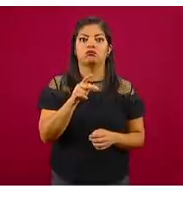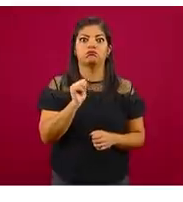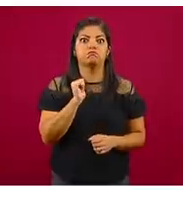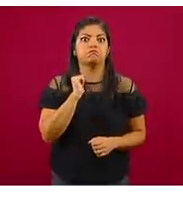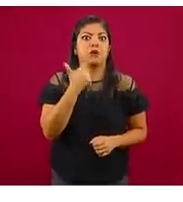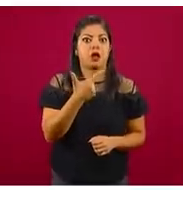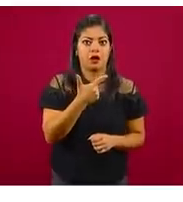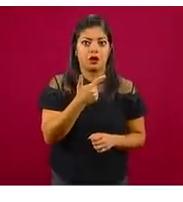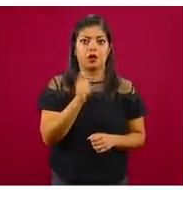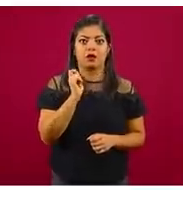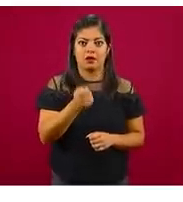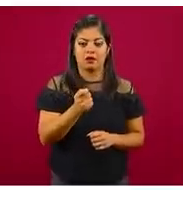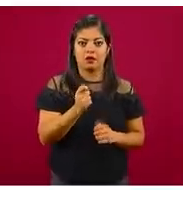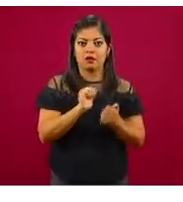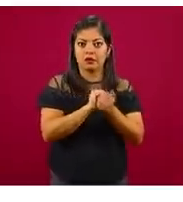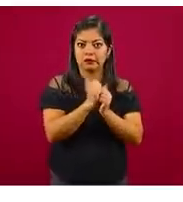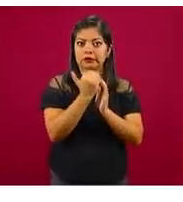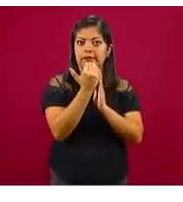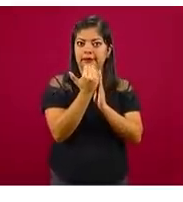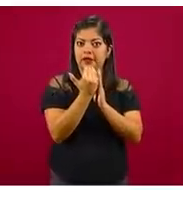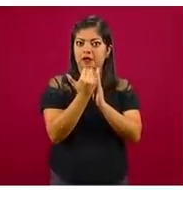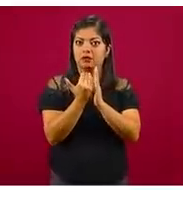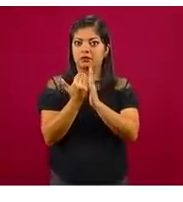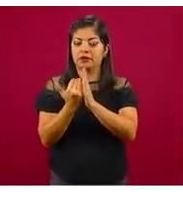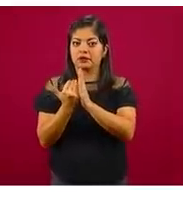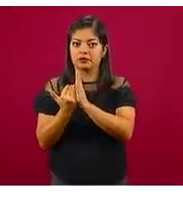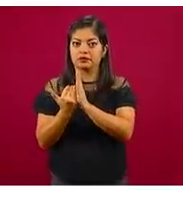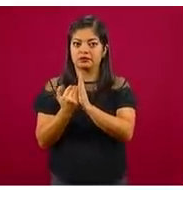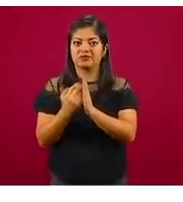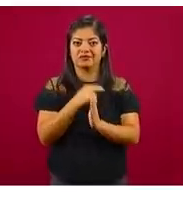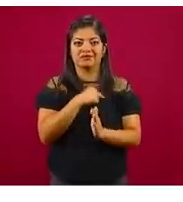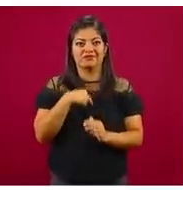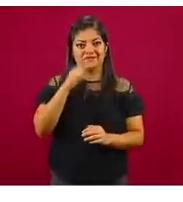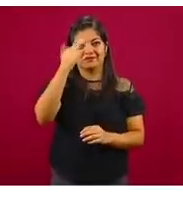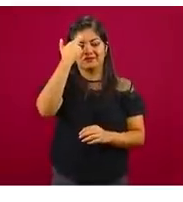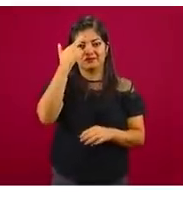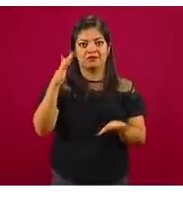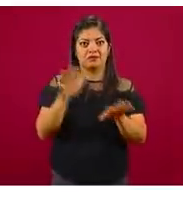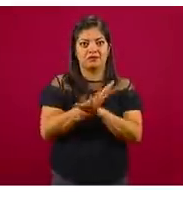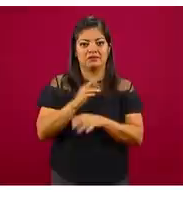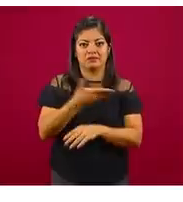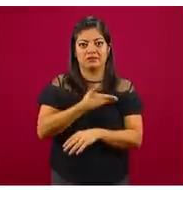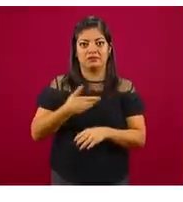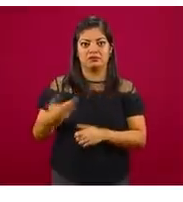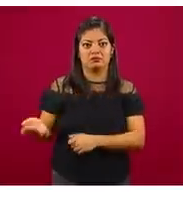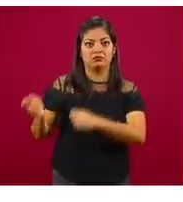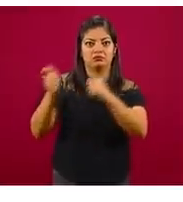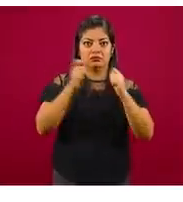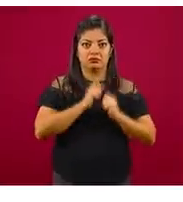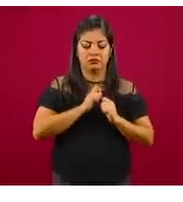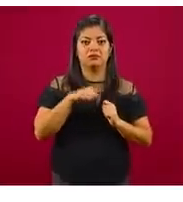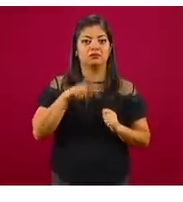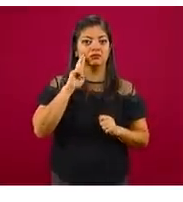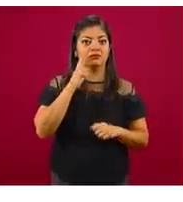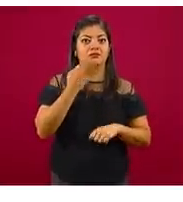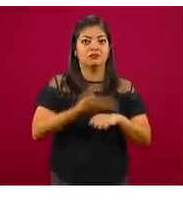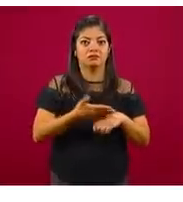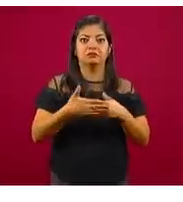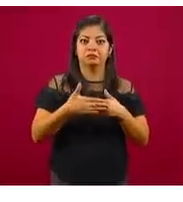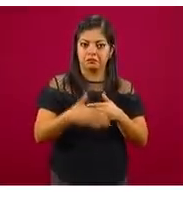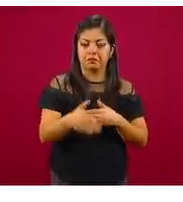comparación a los datos en los que recibimos nosotros la administración, el primero de diciembre. Adelante.